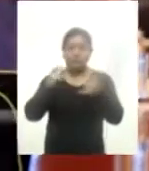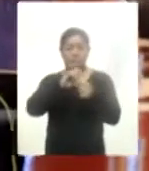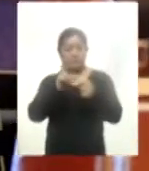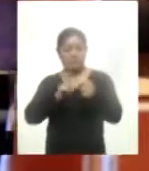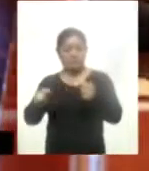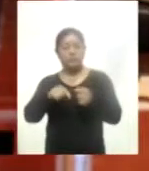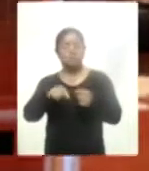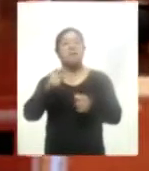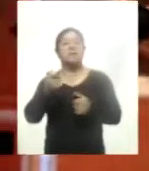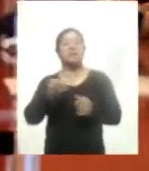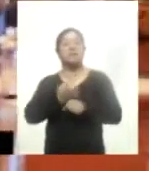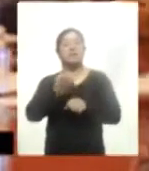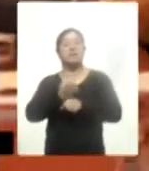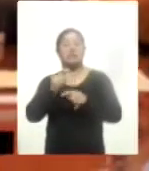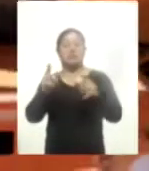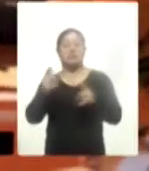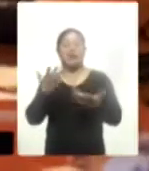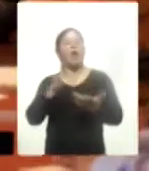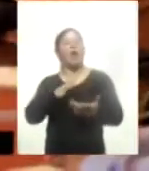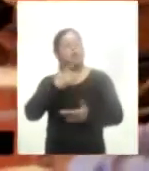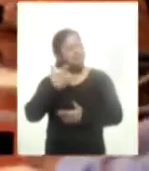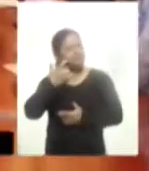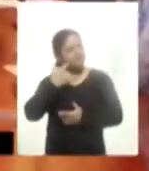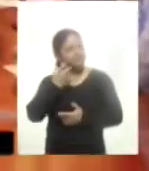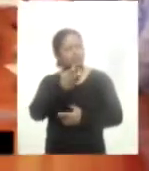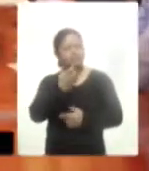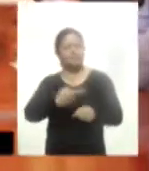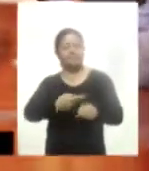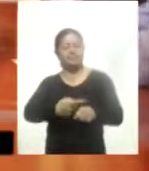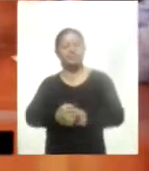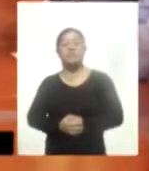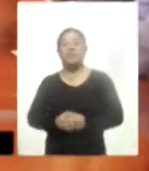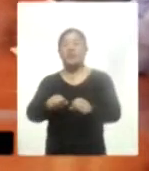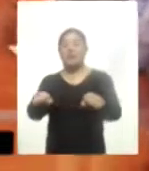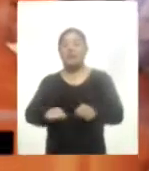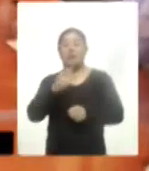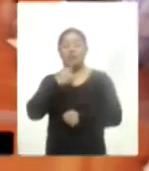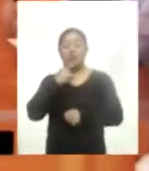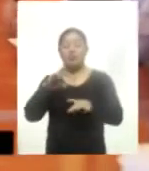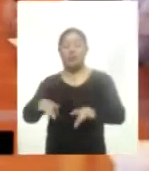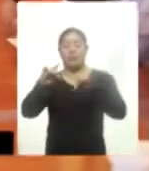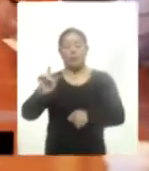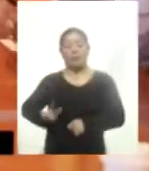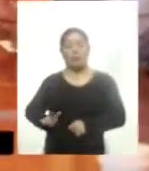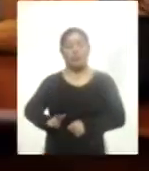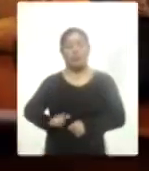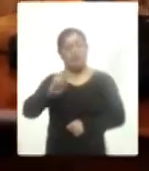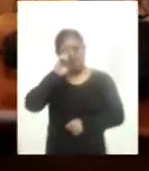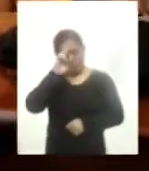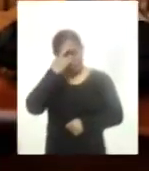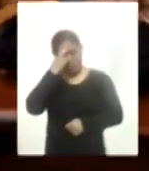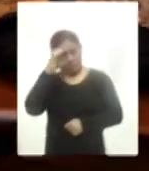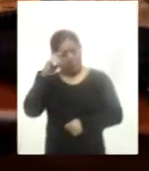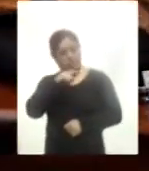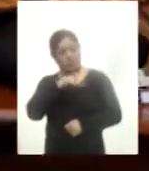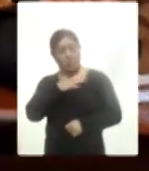combate a este padecimiento. En el Salón Rojo del Palacio de Gobierno, Marco Mena reconoció el respaldo institucional del Insabi durante la pandemia